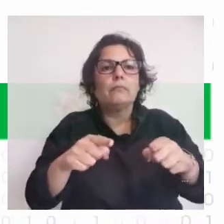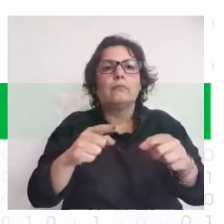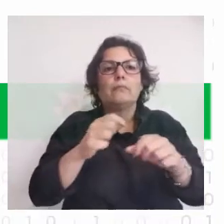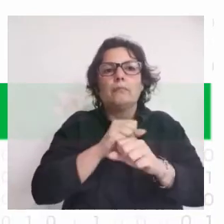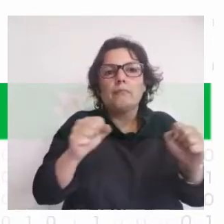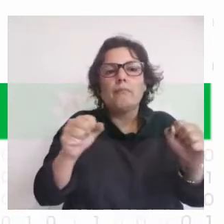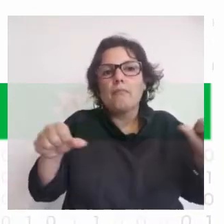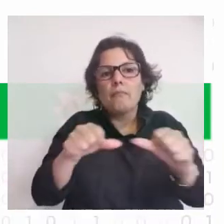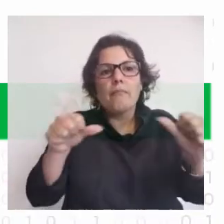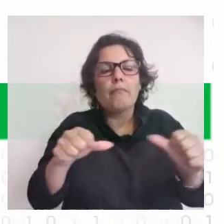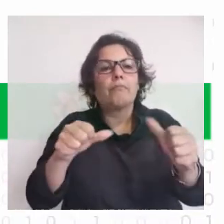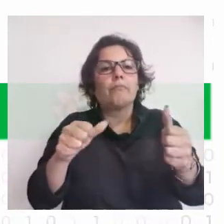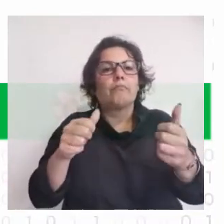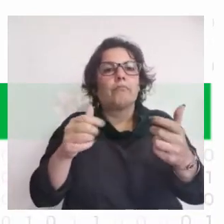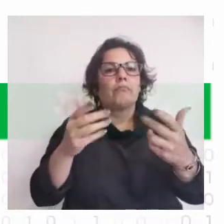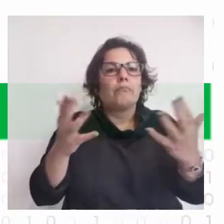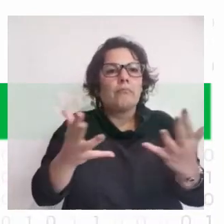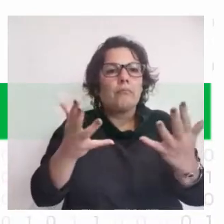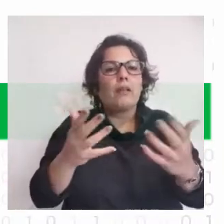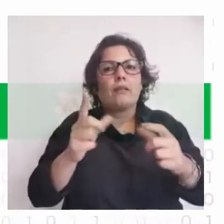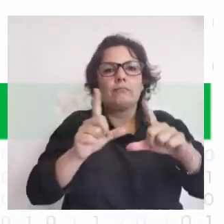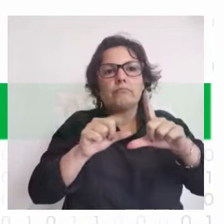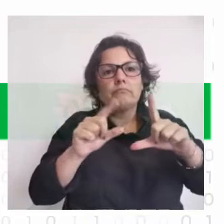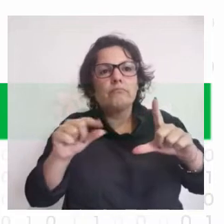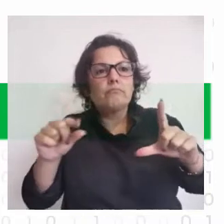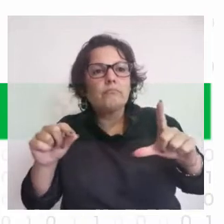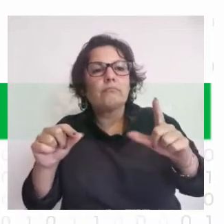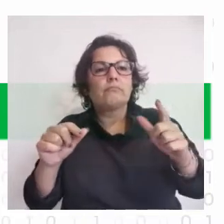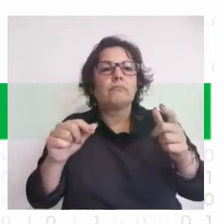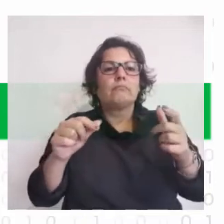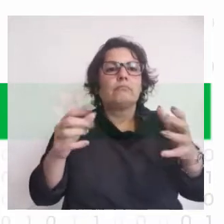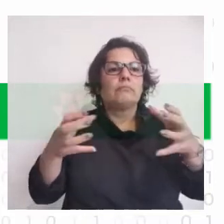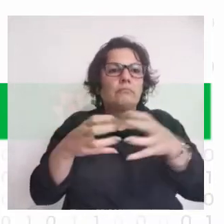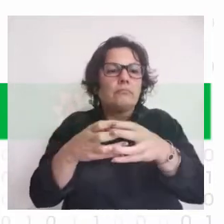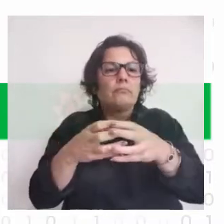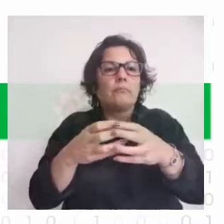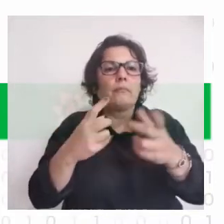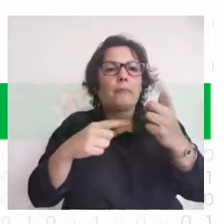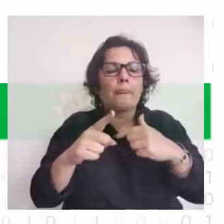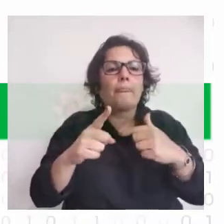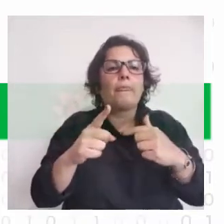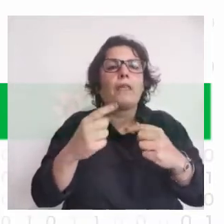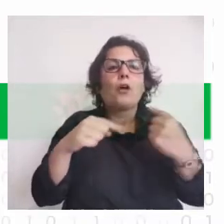las estadísticas en sí, en otros lados del mundo que utilizan